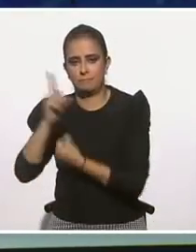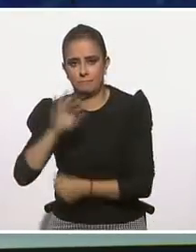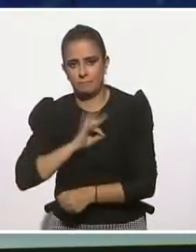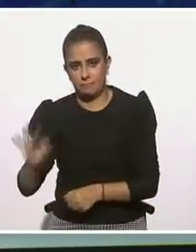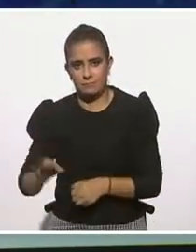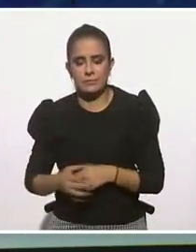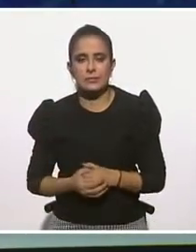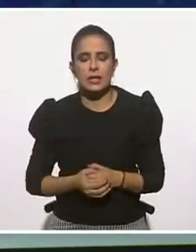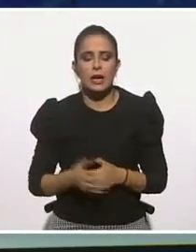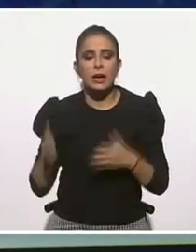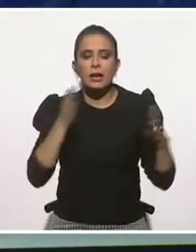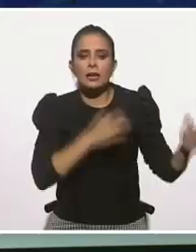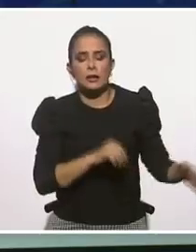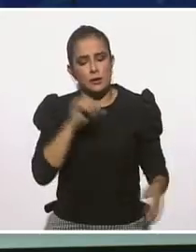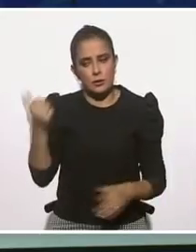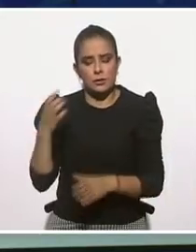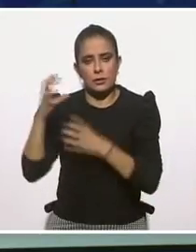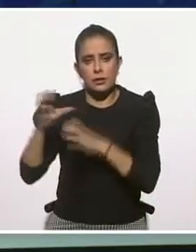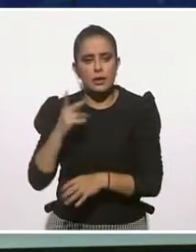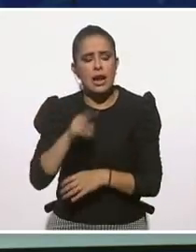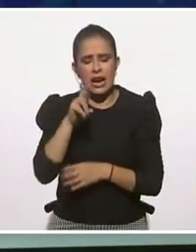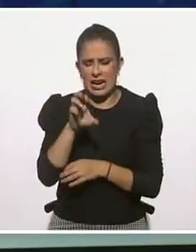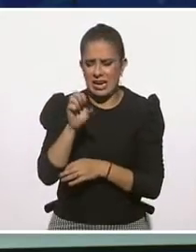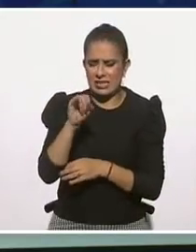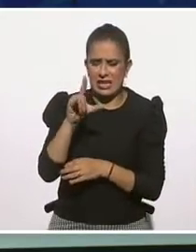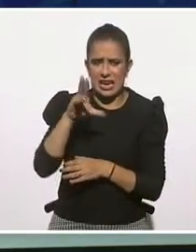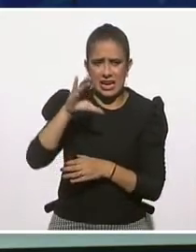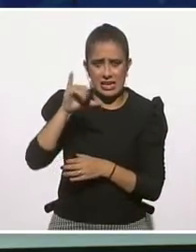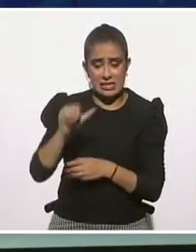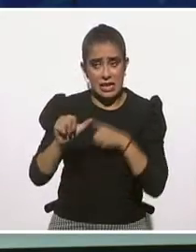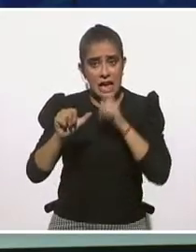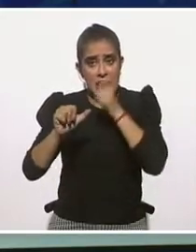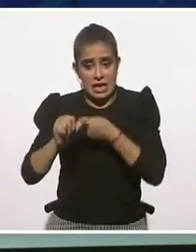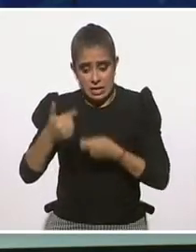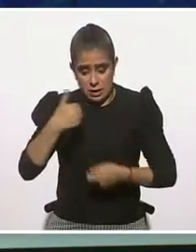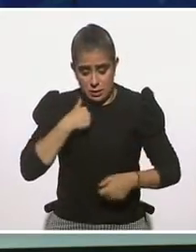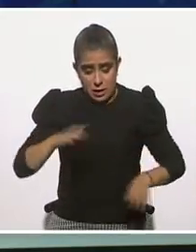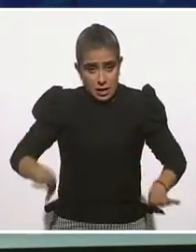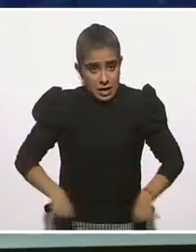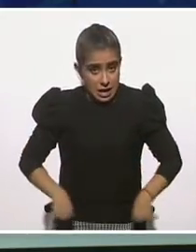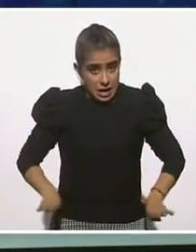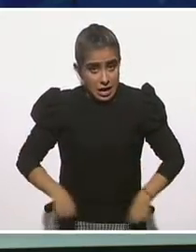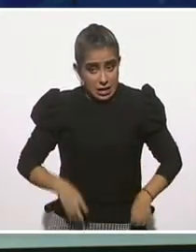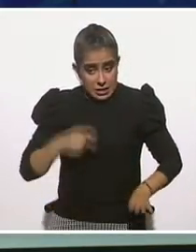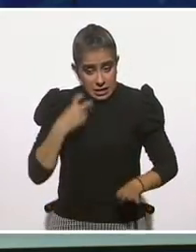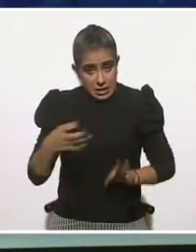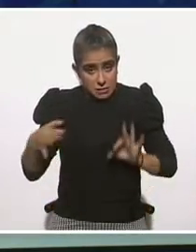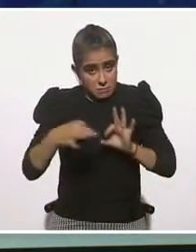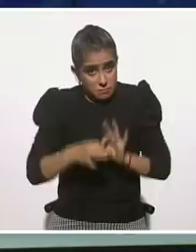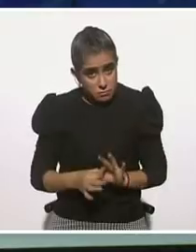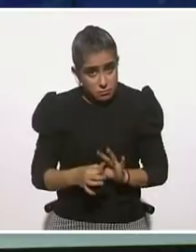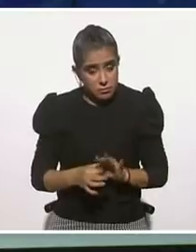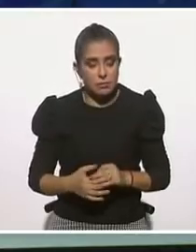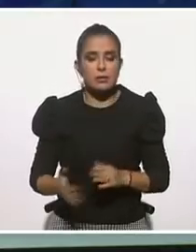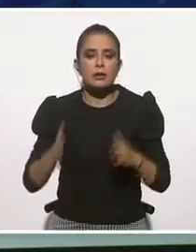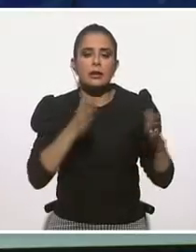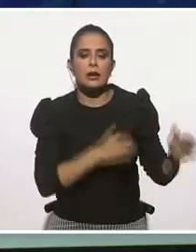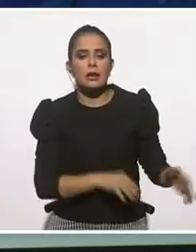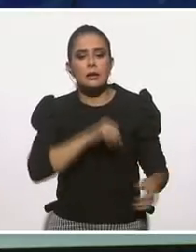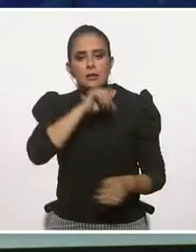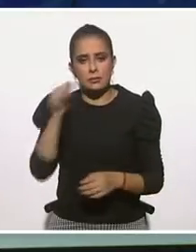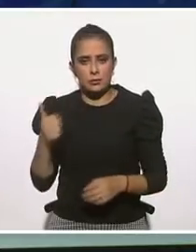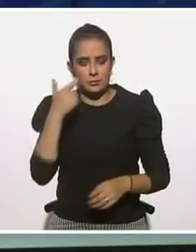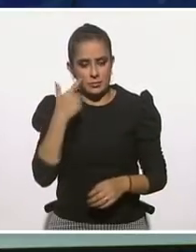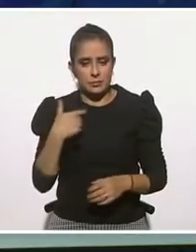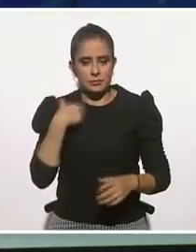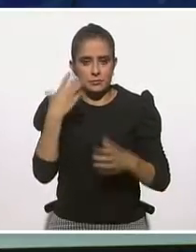nos hace Onerón. ¿Resiliencia es parte del carácter humano? Y también uno que me gustaría compartirles